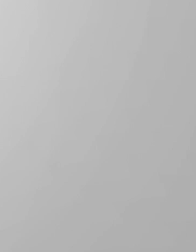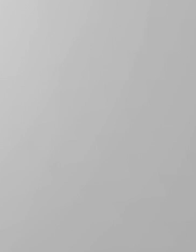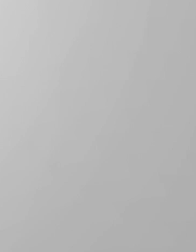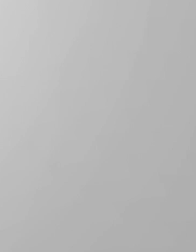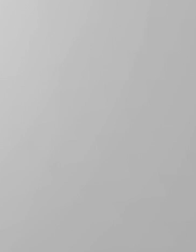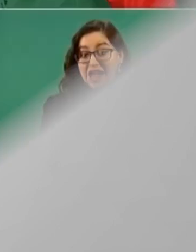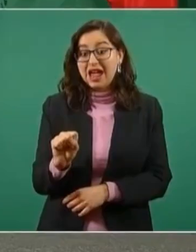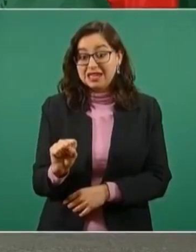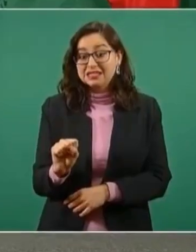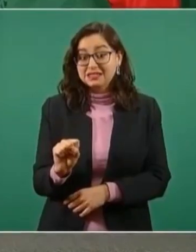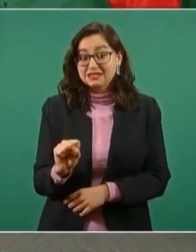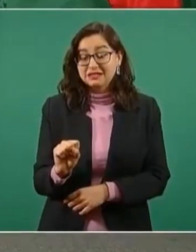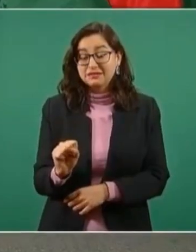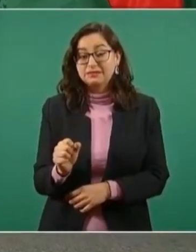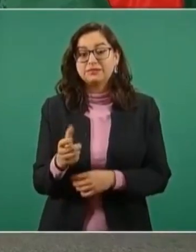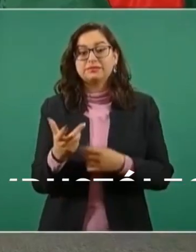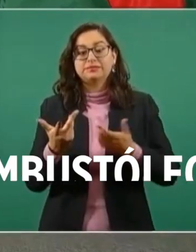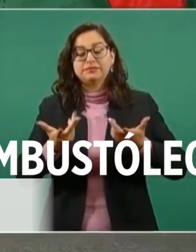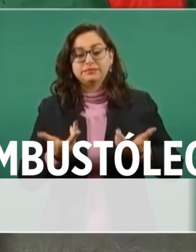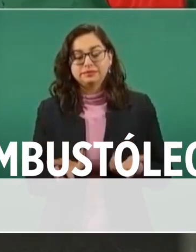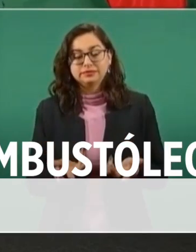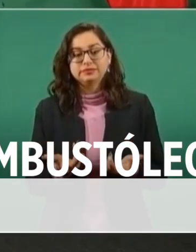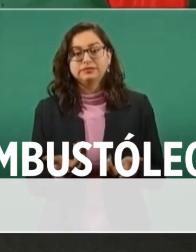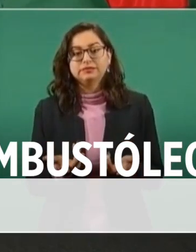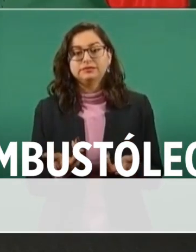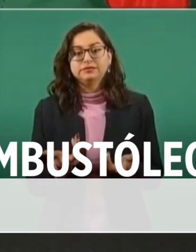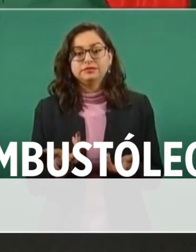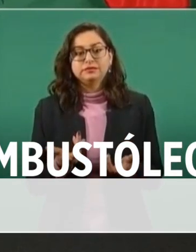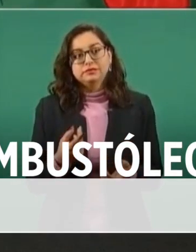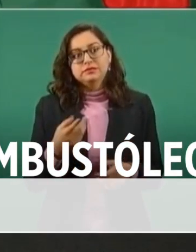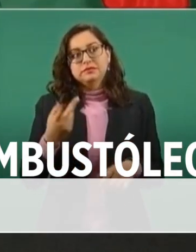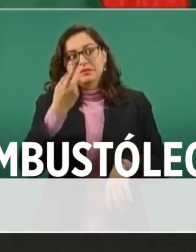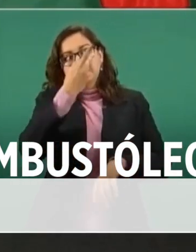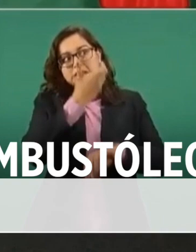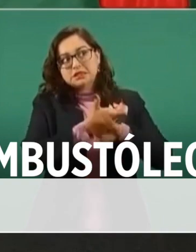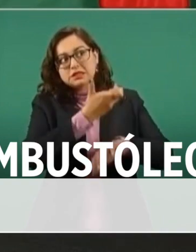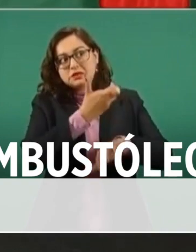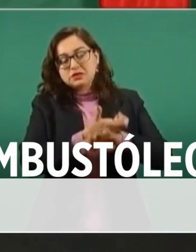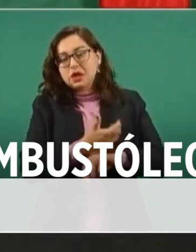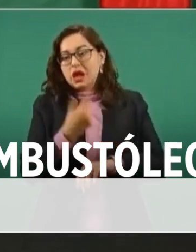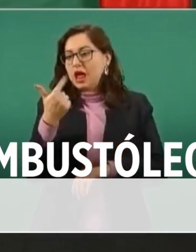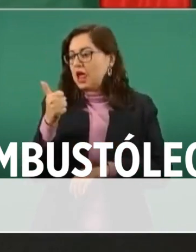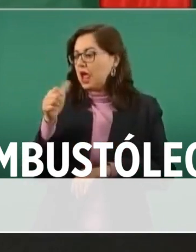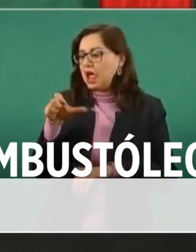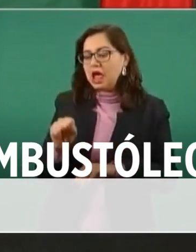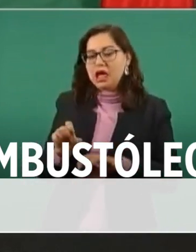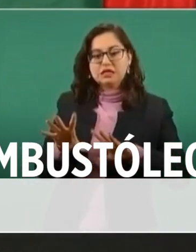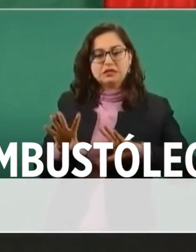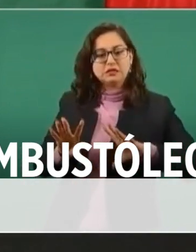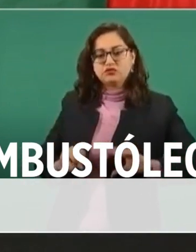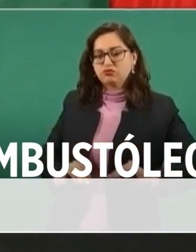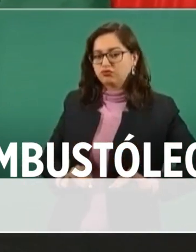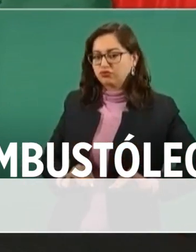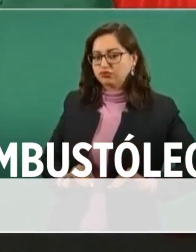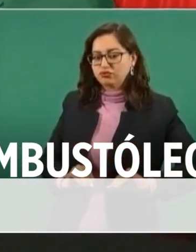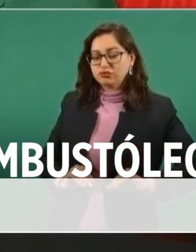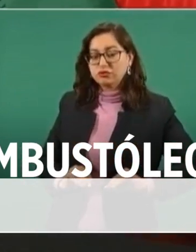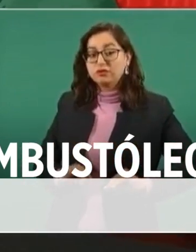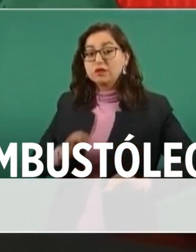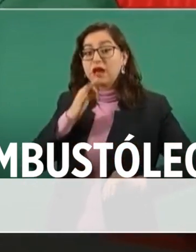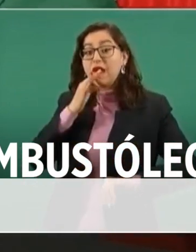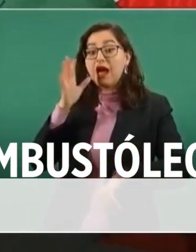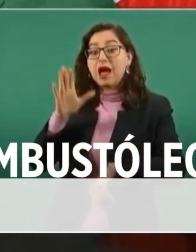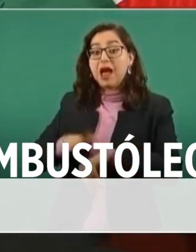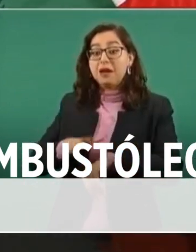Se suspendió el suministro de gas porque han declarado